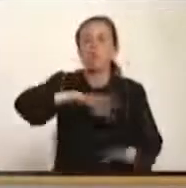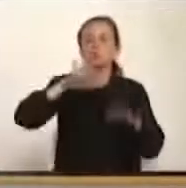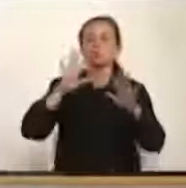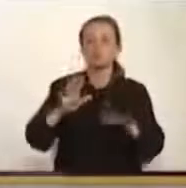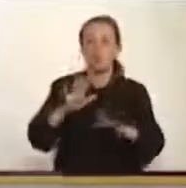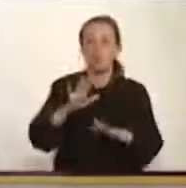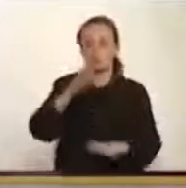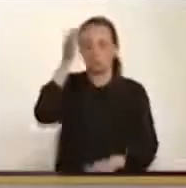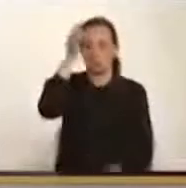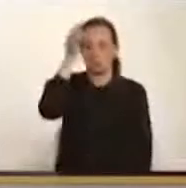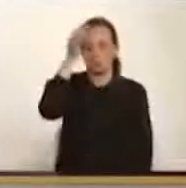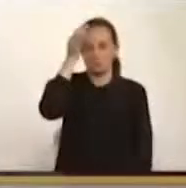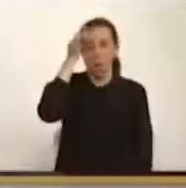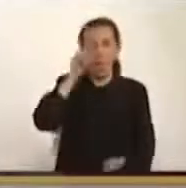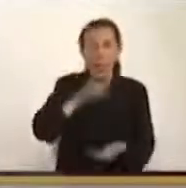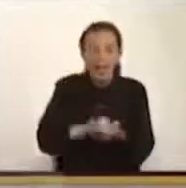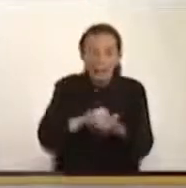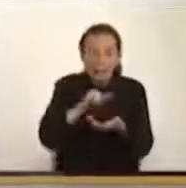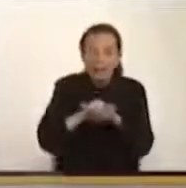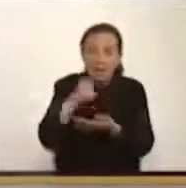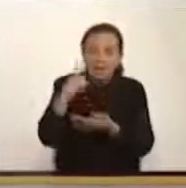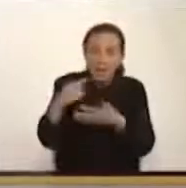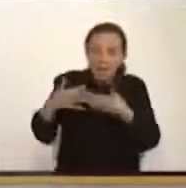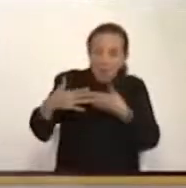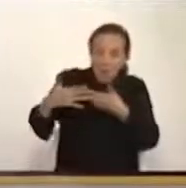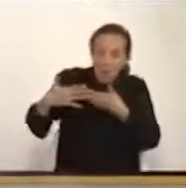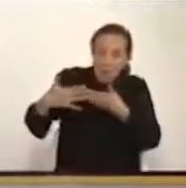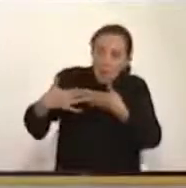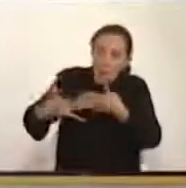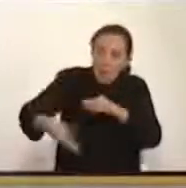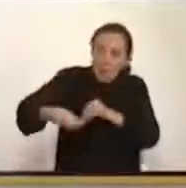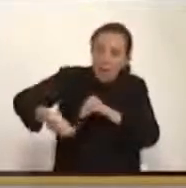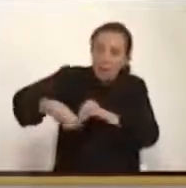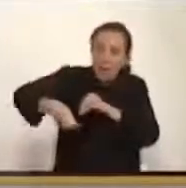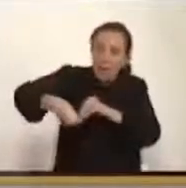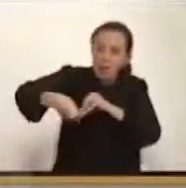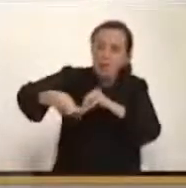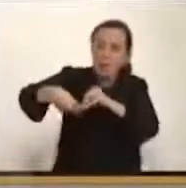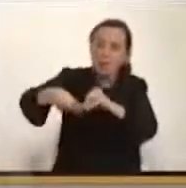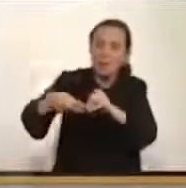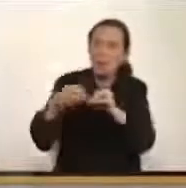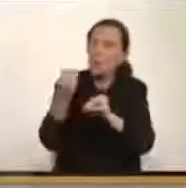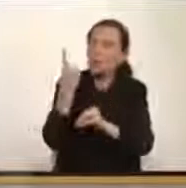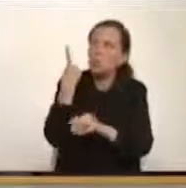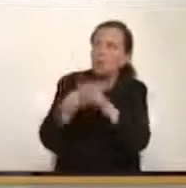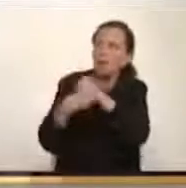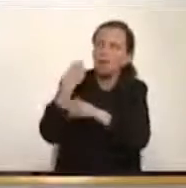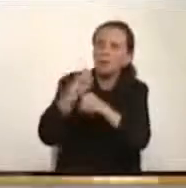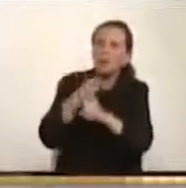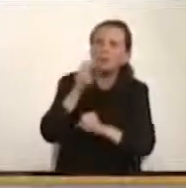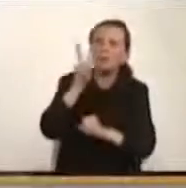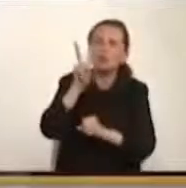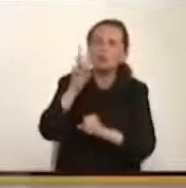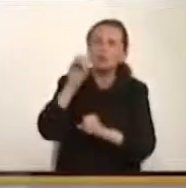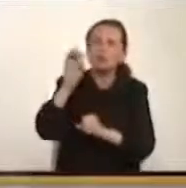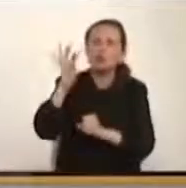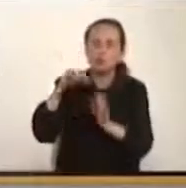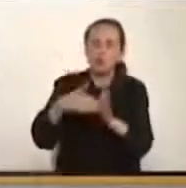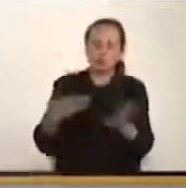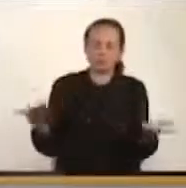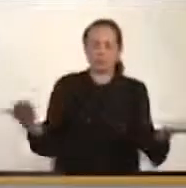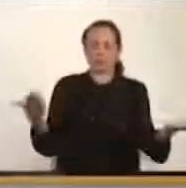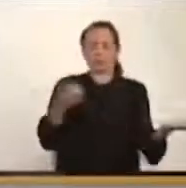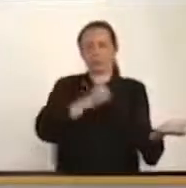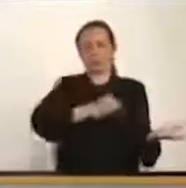día empezó a sumar hasta que llegó a lo que dijeron el año pasado, 209 mil. Por favor,